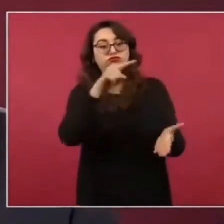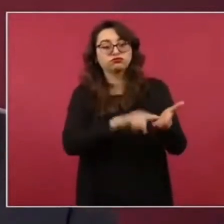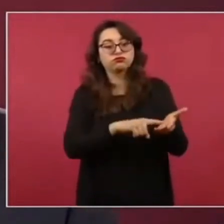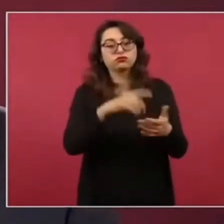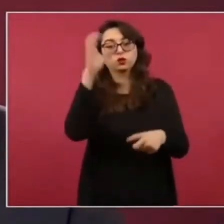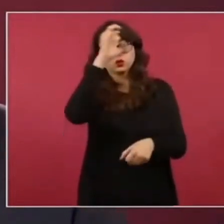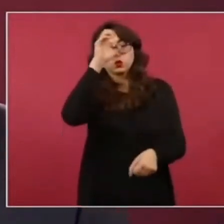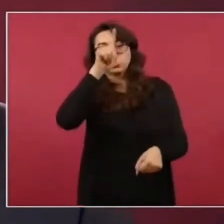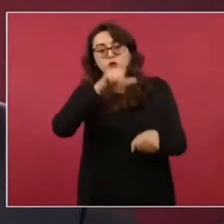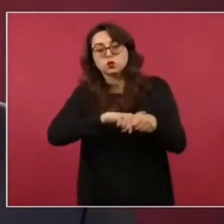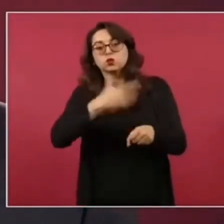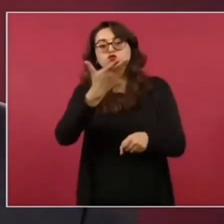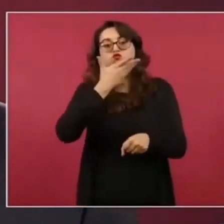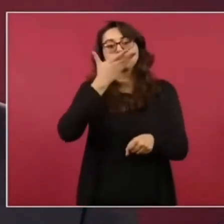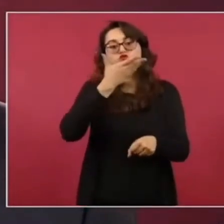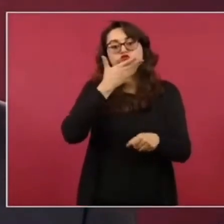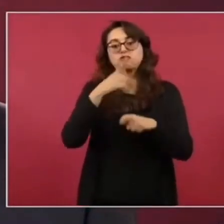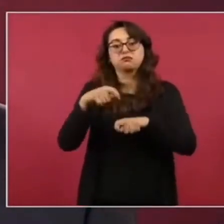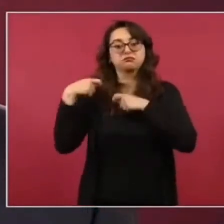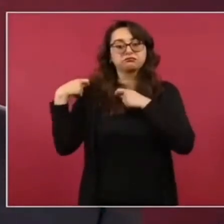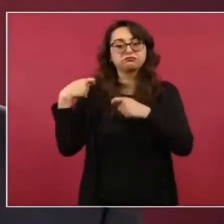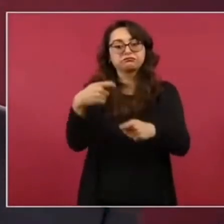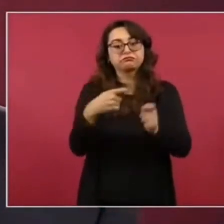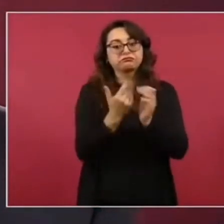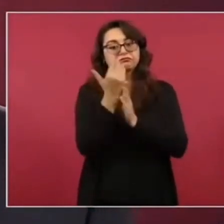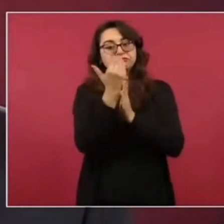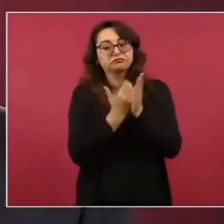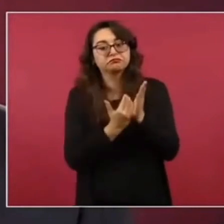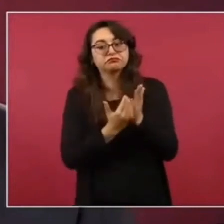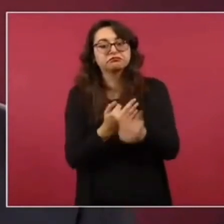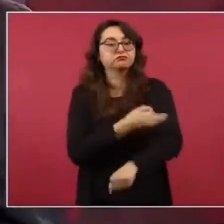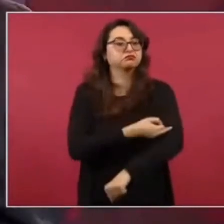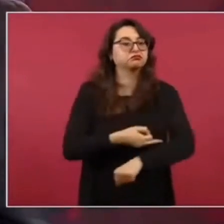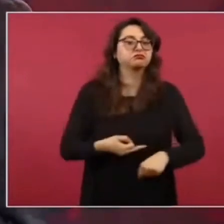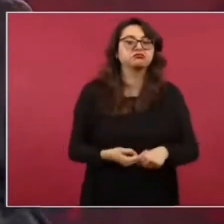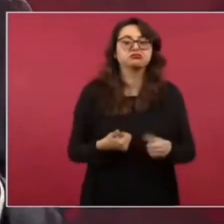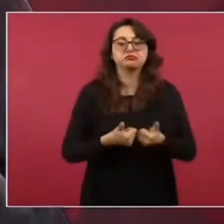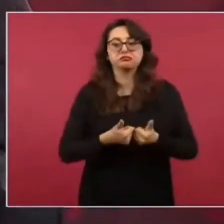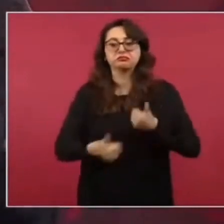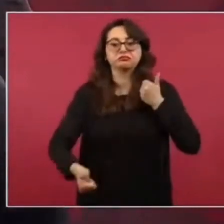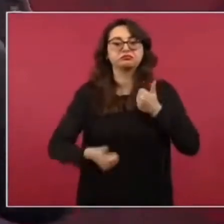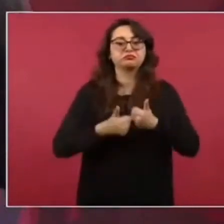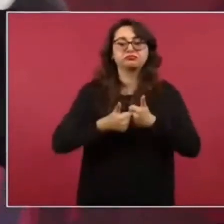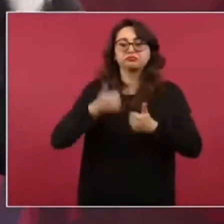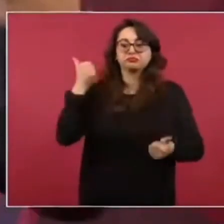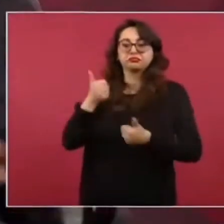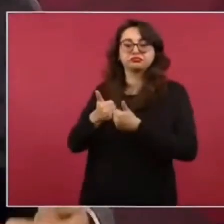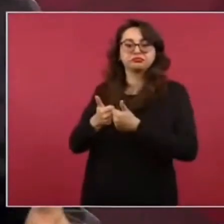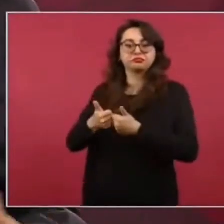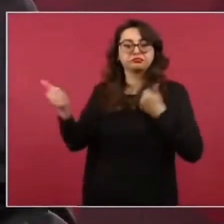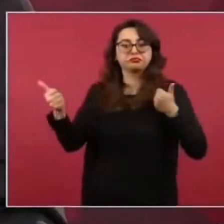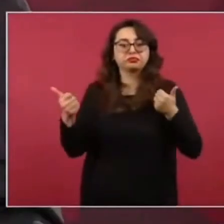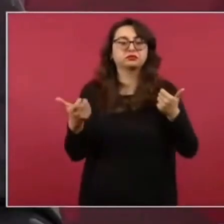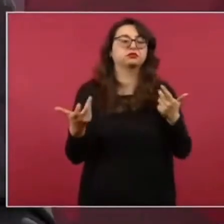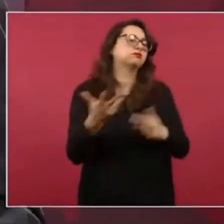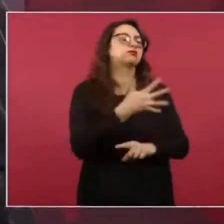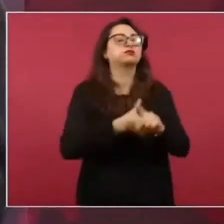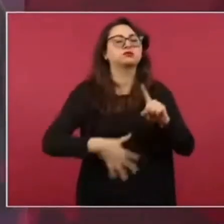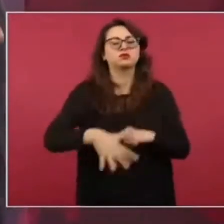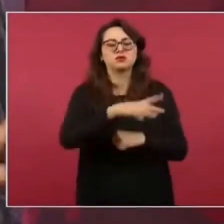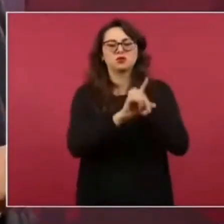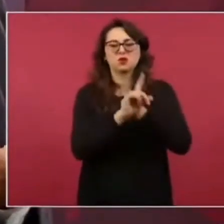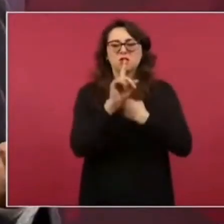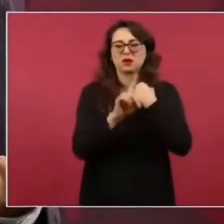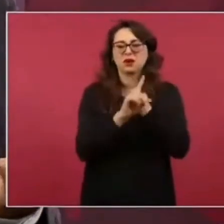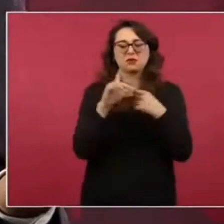donde ya se rompió el tejido social, donde impera el